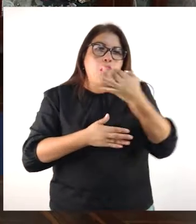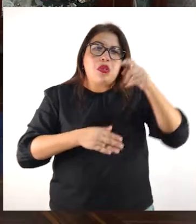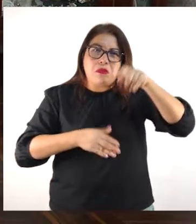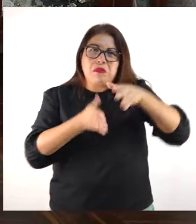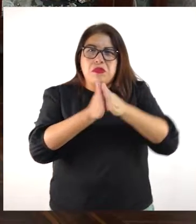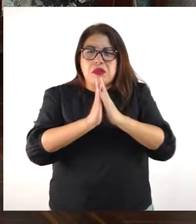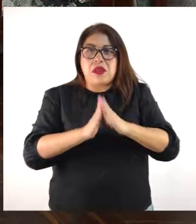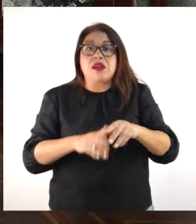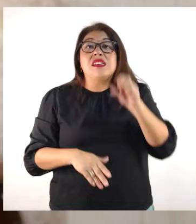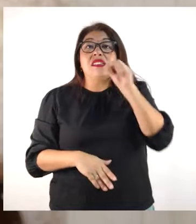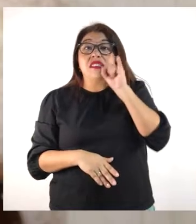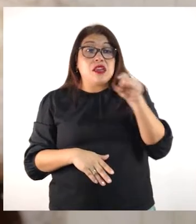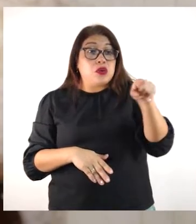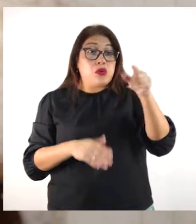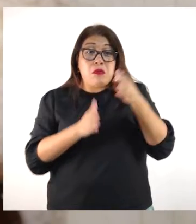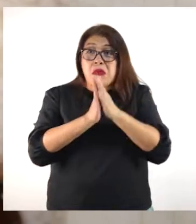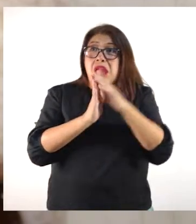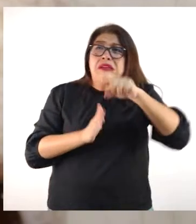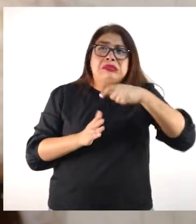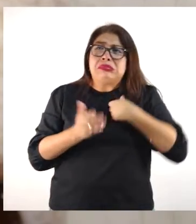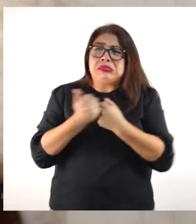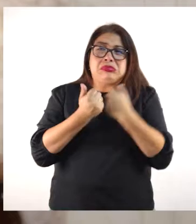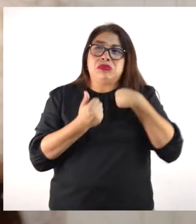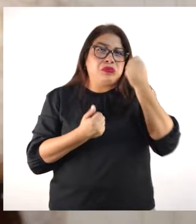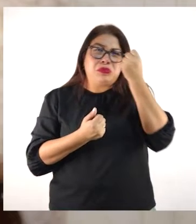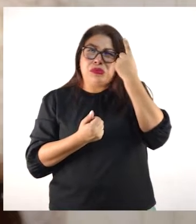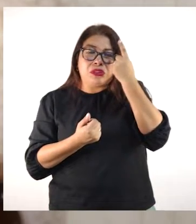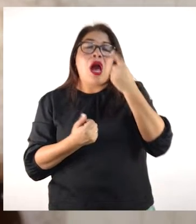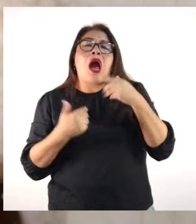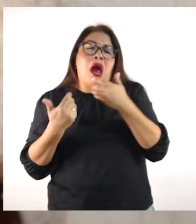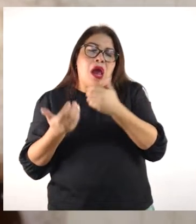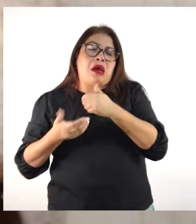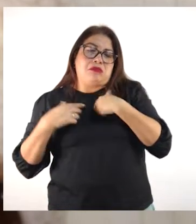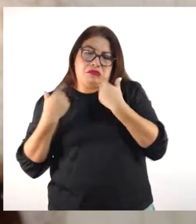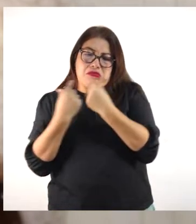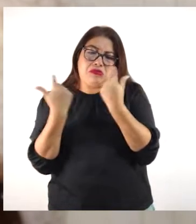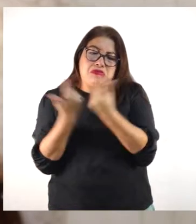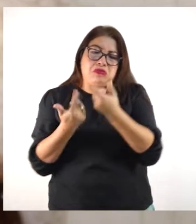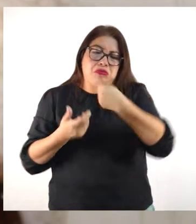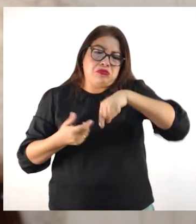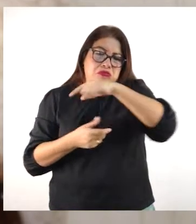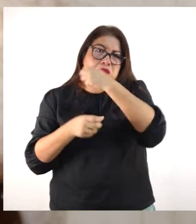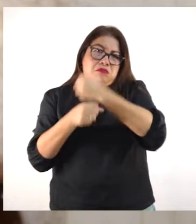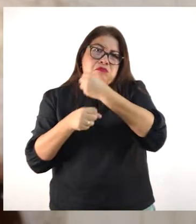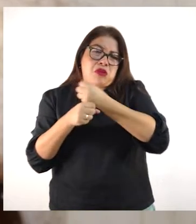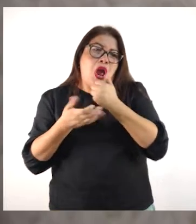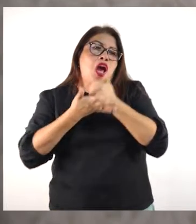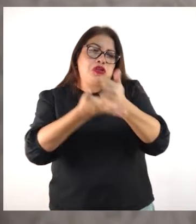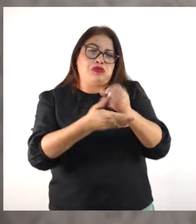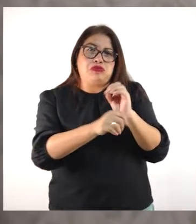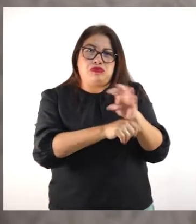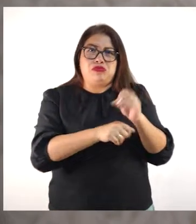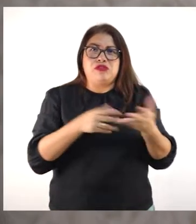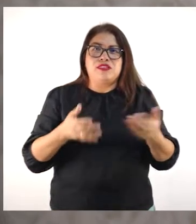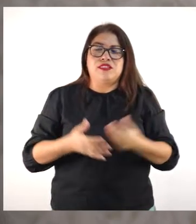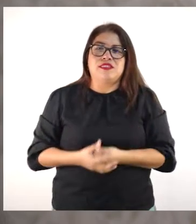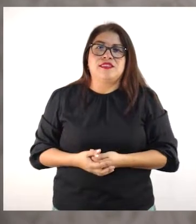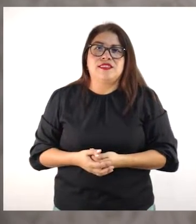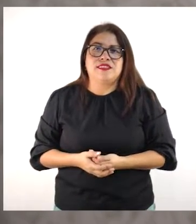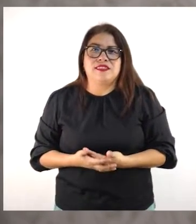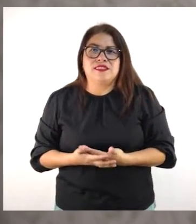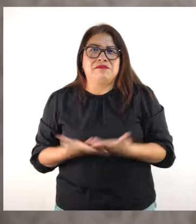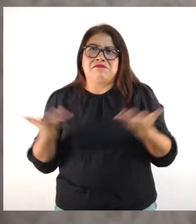Pero si se necesita apoyo, los vamos a tener. Vamos a tener un grupo de personas orientando y ayudando. Más llano,